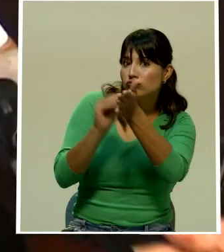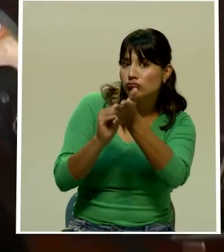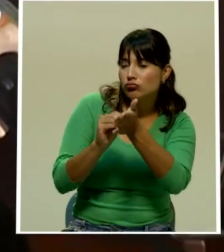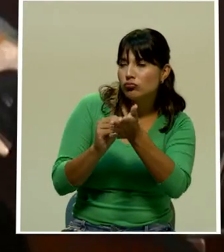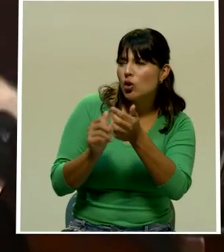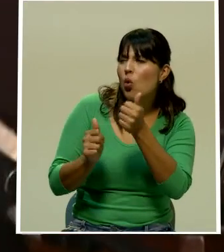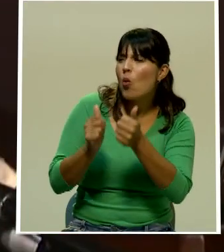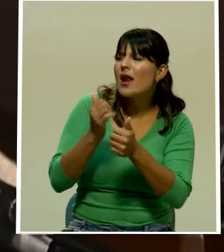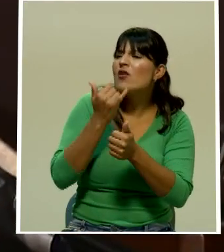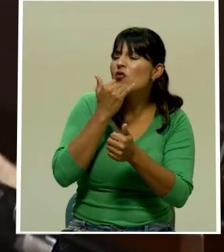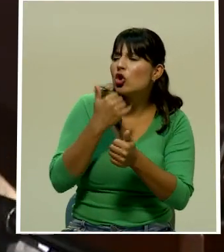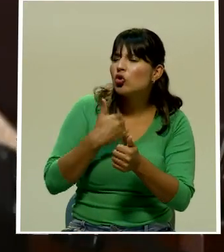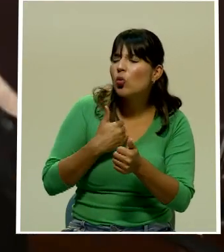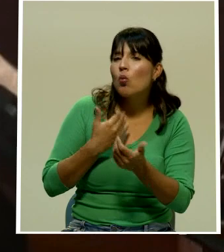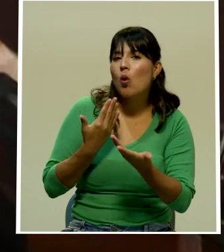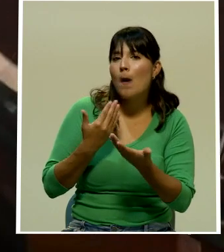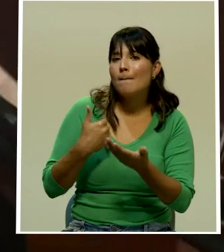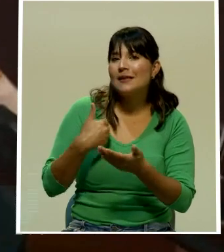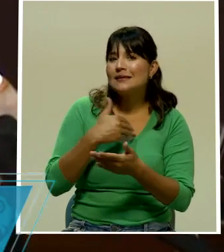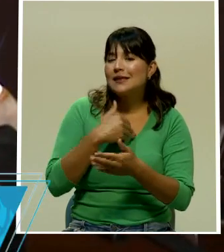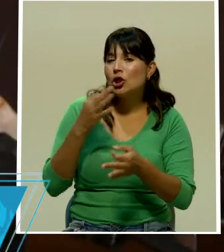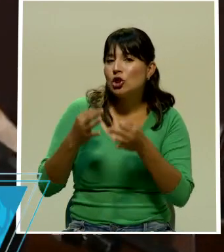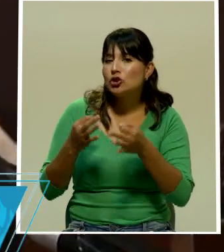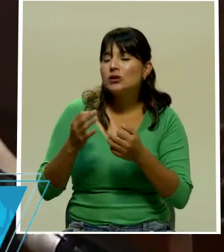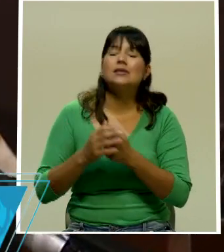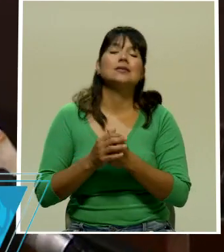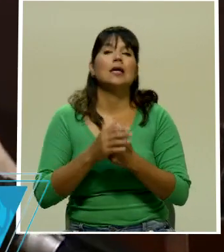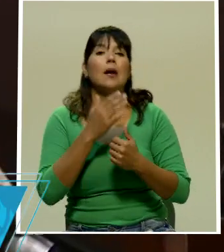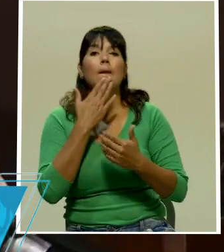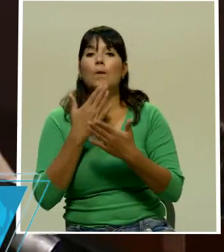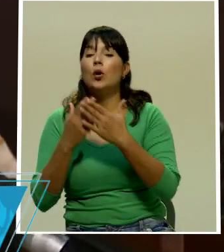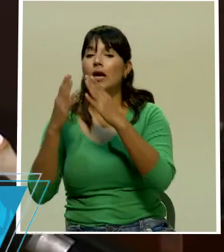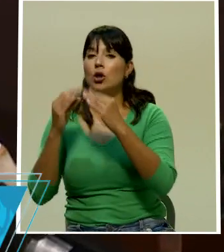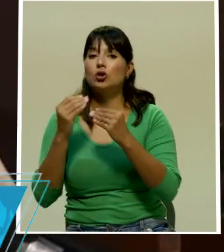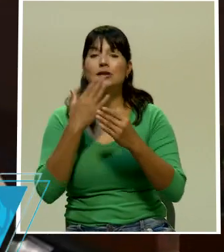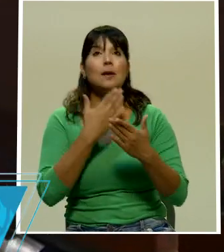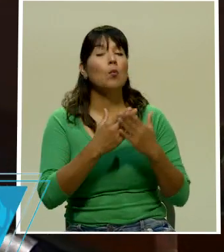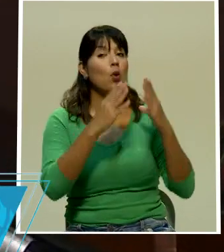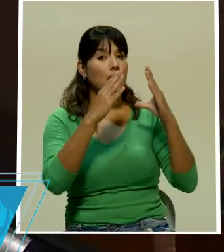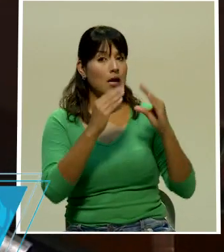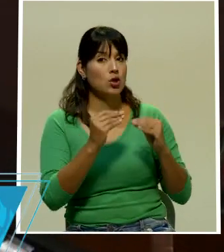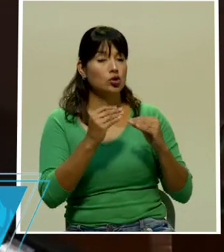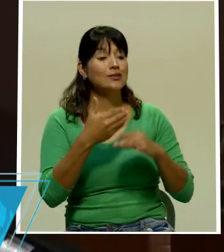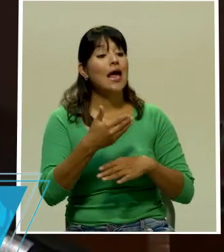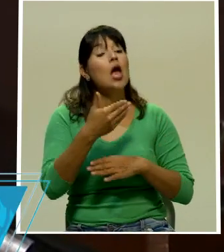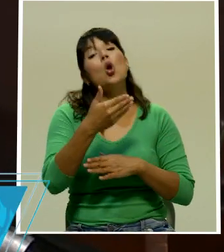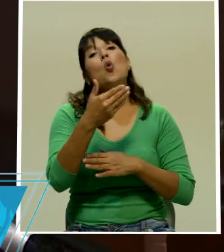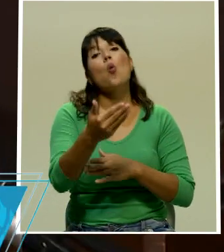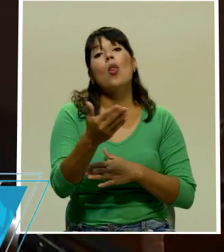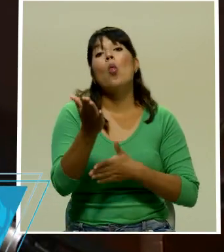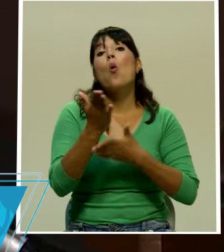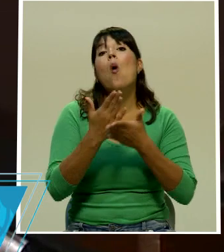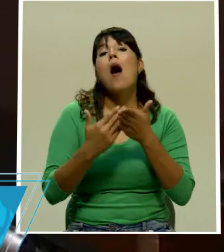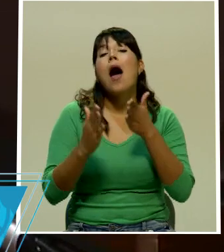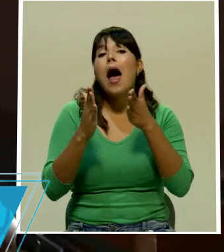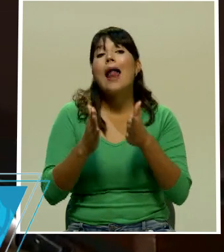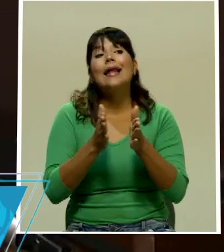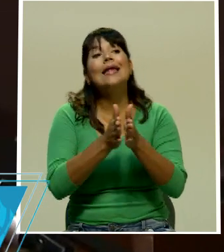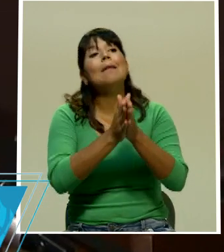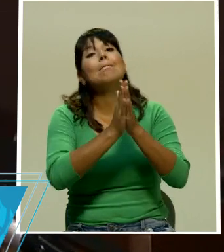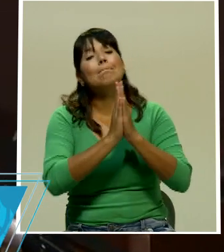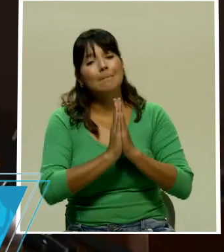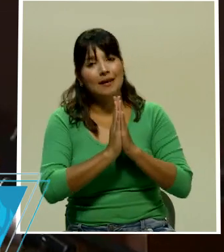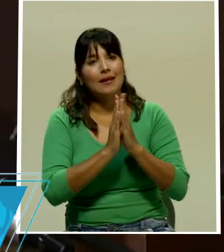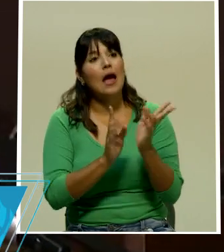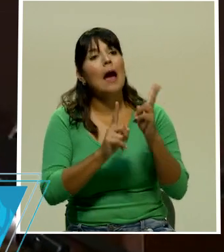Buenas noches, Andrés. Bueno, efectivamente cuando se da una gestión de solicitud de medidas cautelares que pueden ir desde la